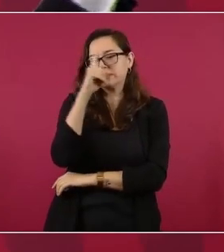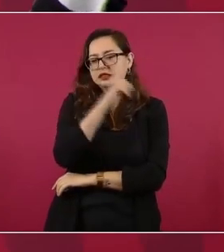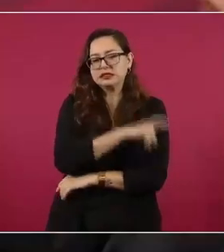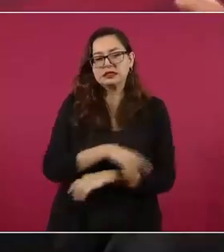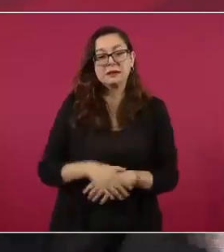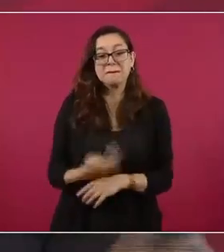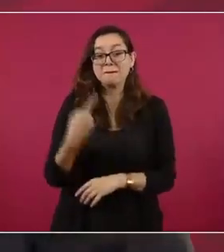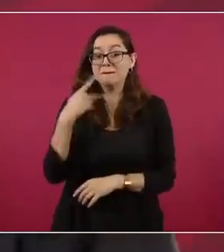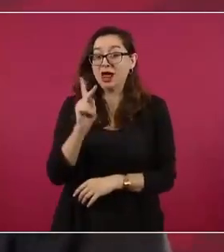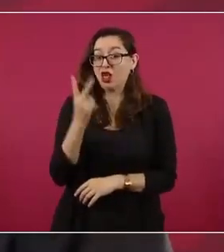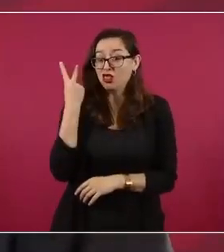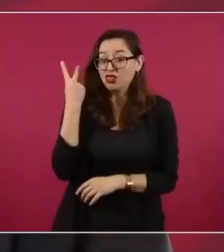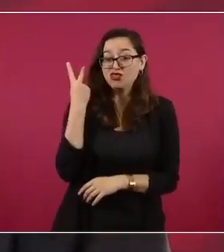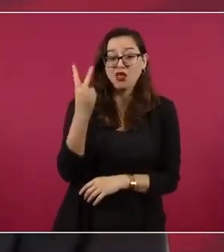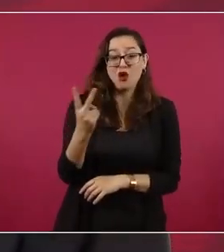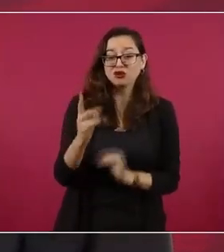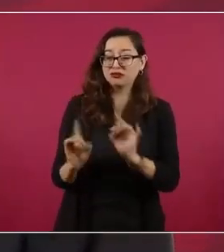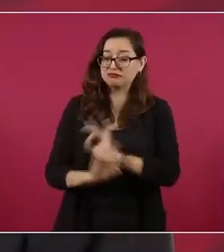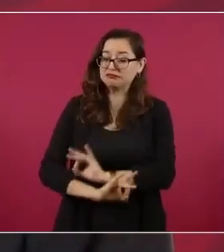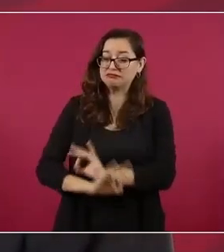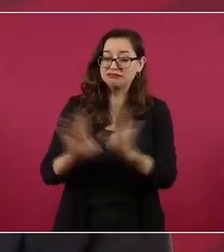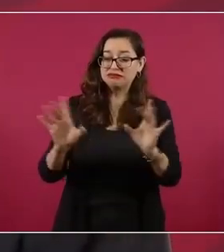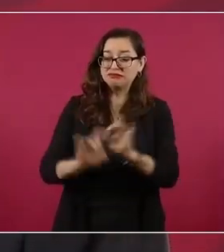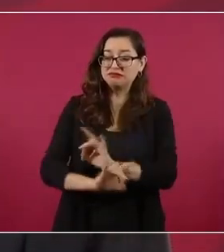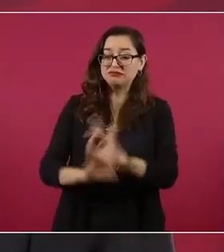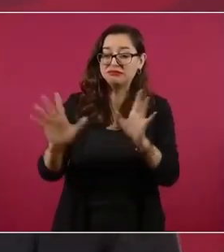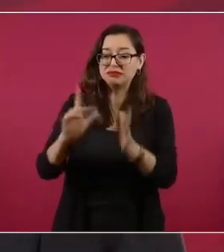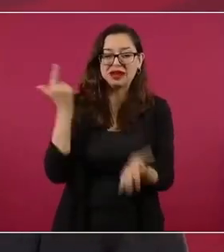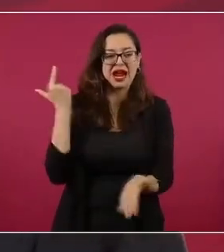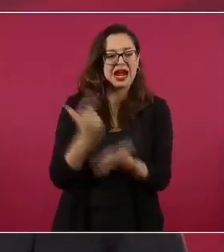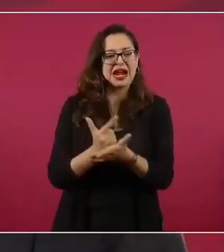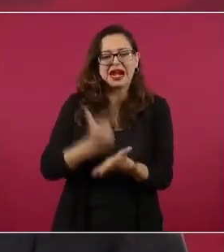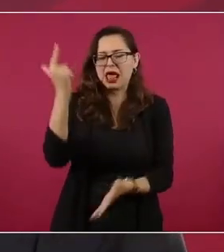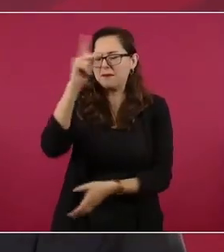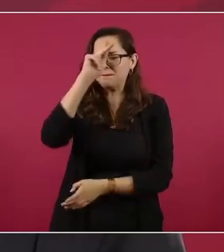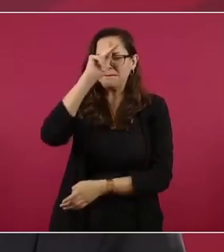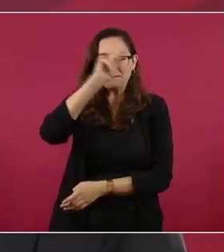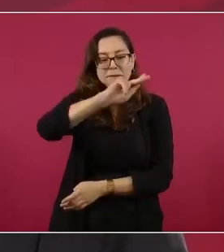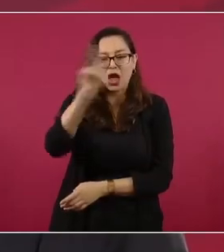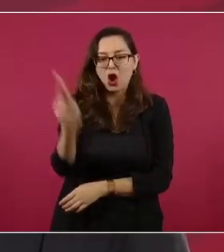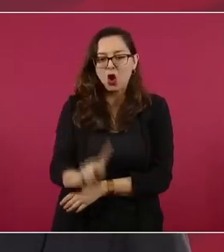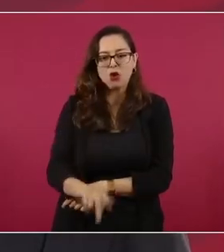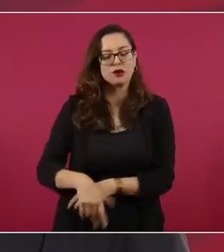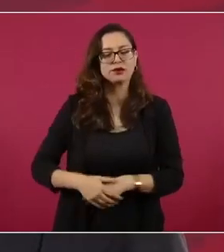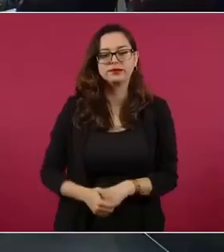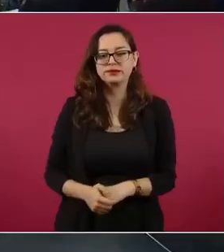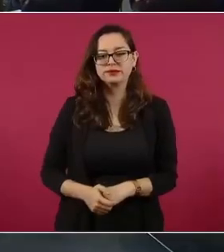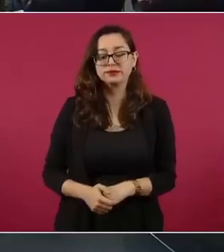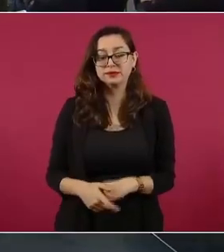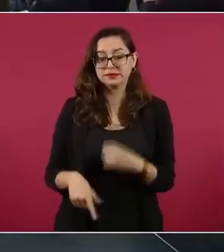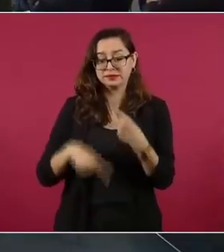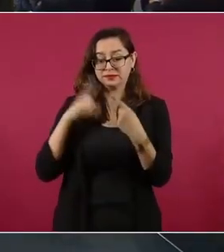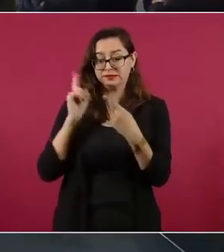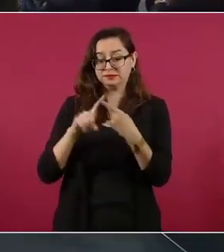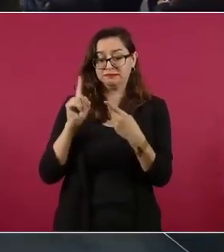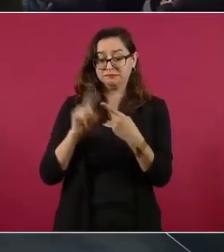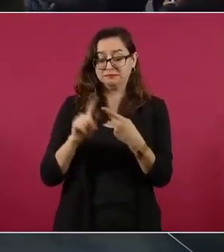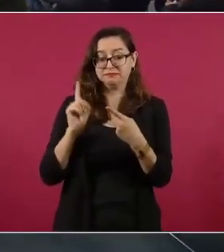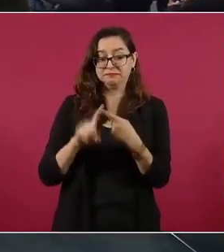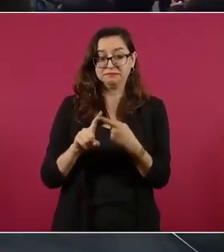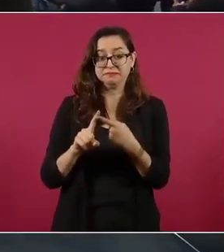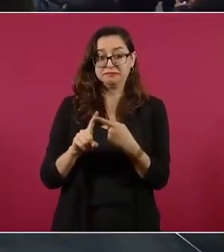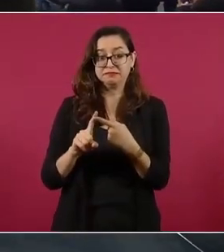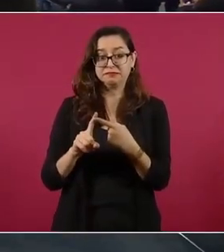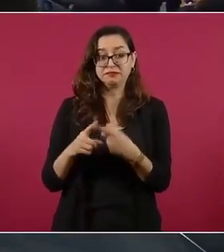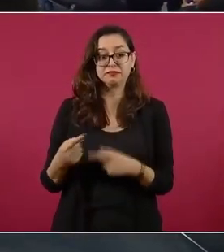así, difíciles. Uno, cuando sacaron los